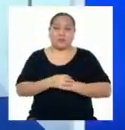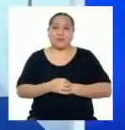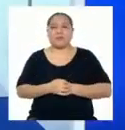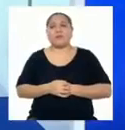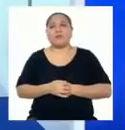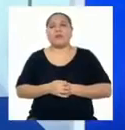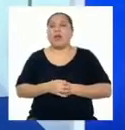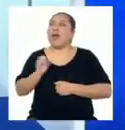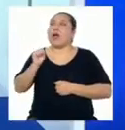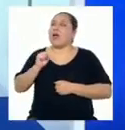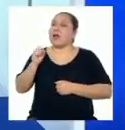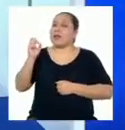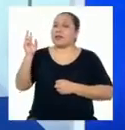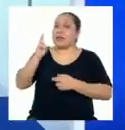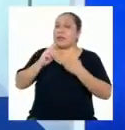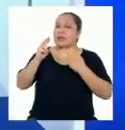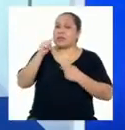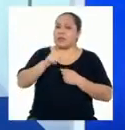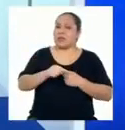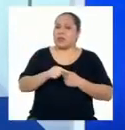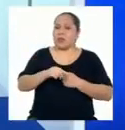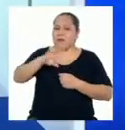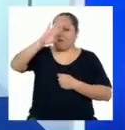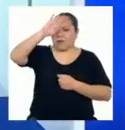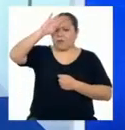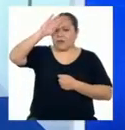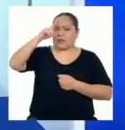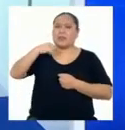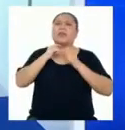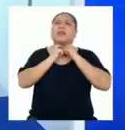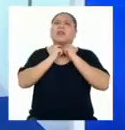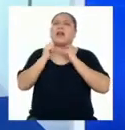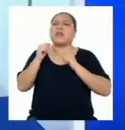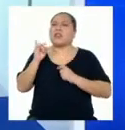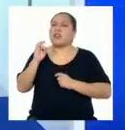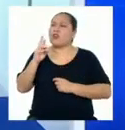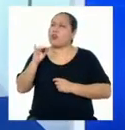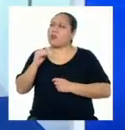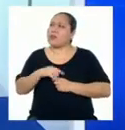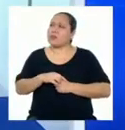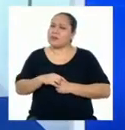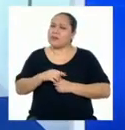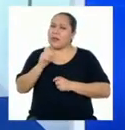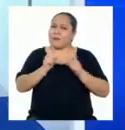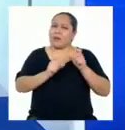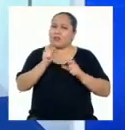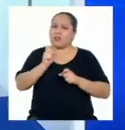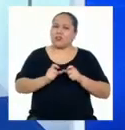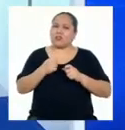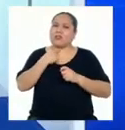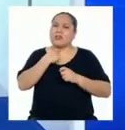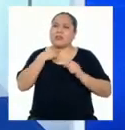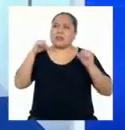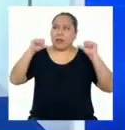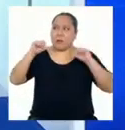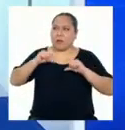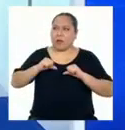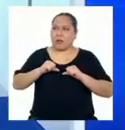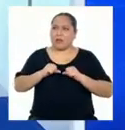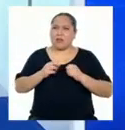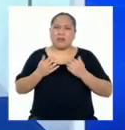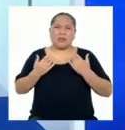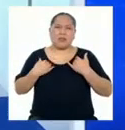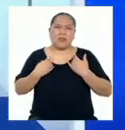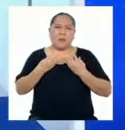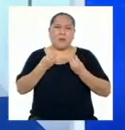Y volviendo a las consecuencias de sufrir de la tiroides, ¿es cierto que las personas con disfunción de la tiroides a menudo se